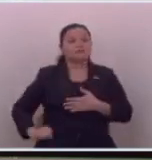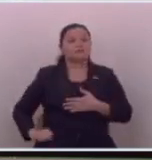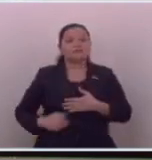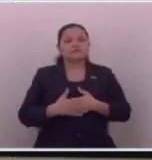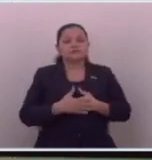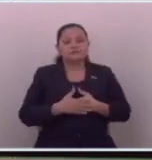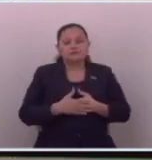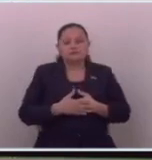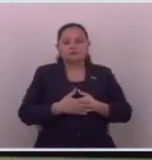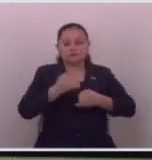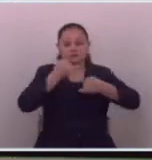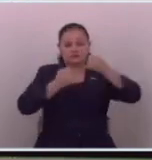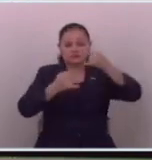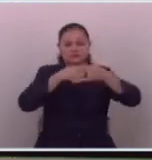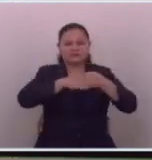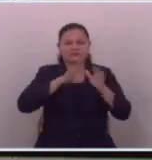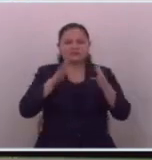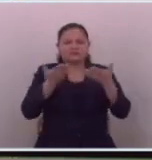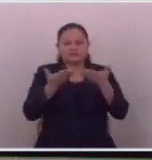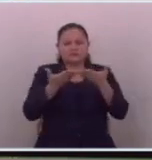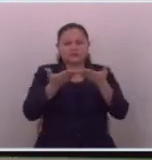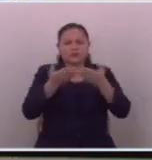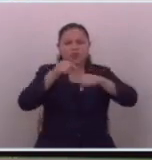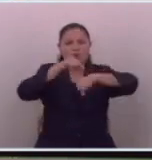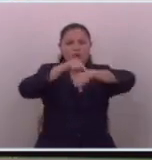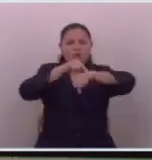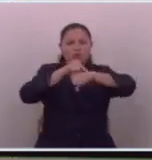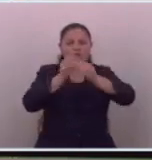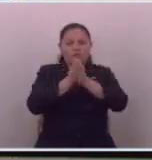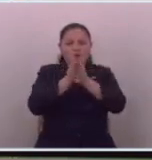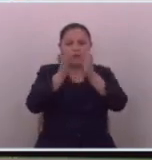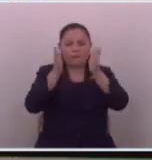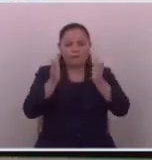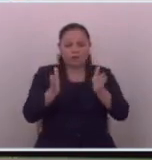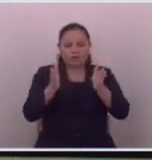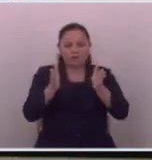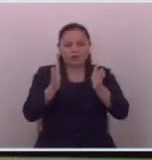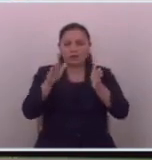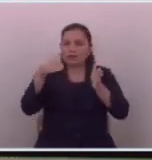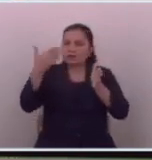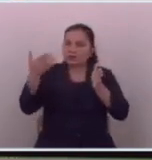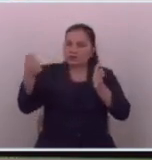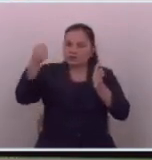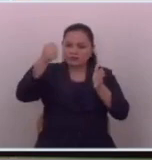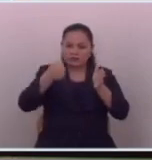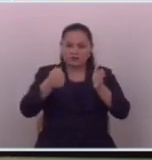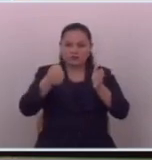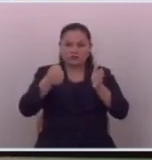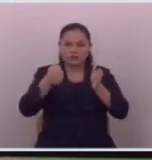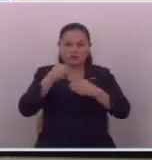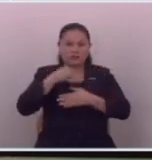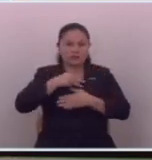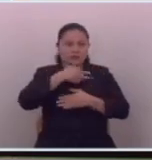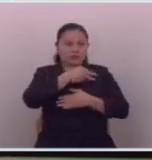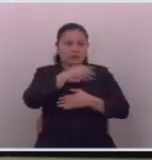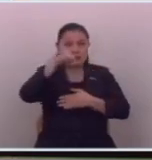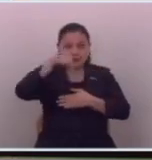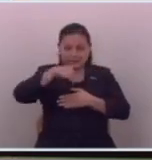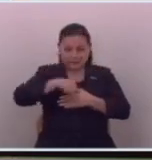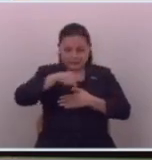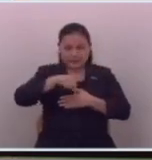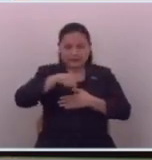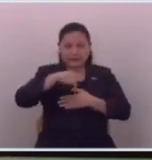al fin y al cabo nosotros aquí solo estamos de paso y los funcionarios los actuales